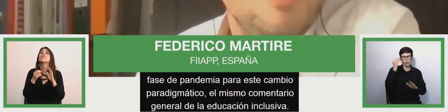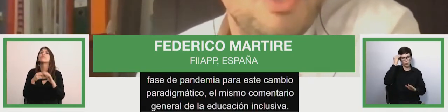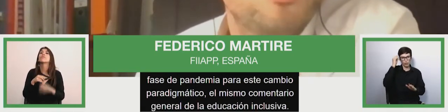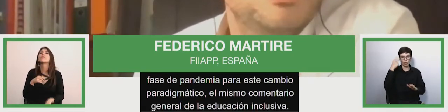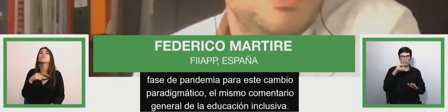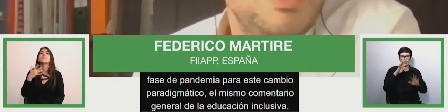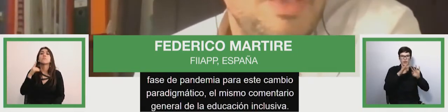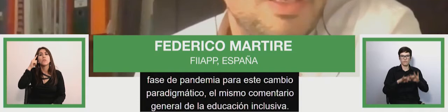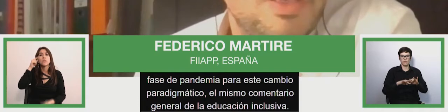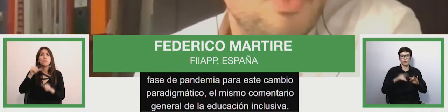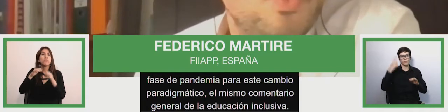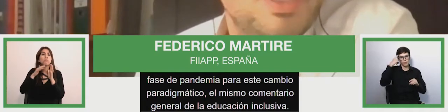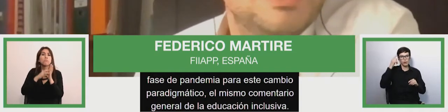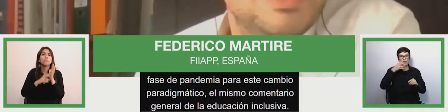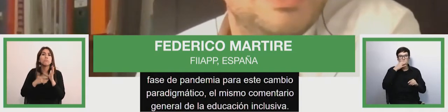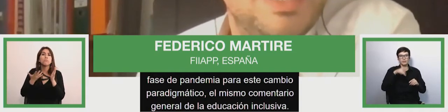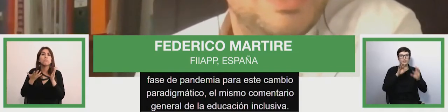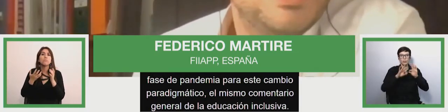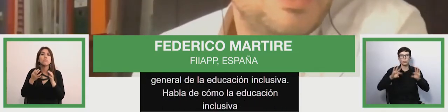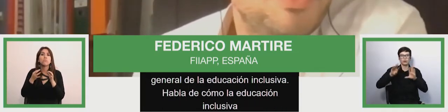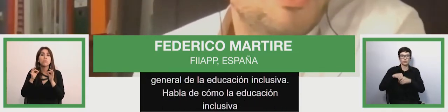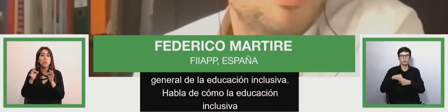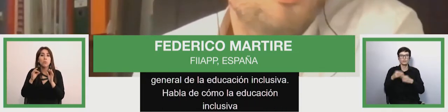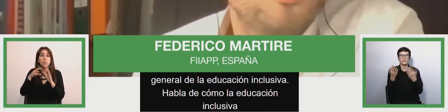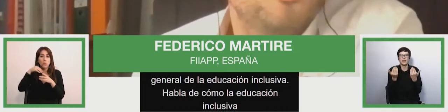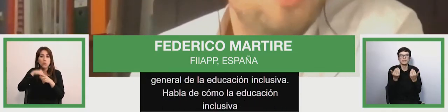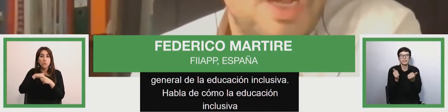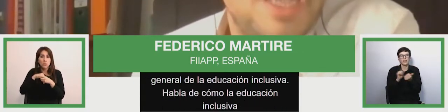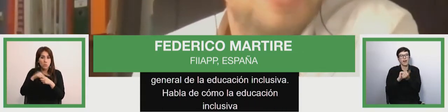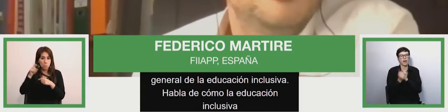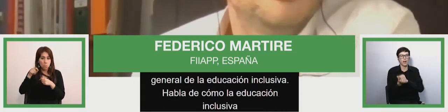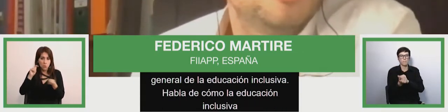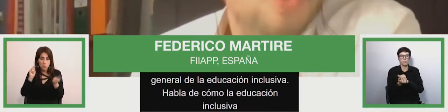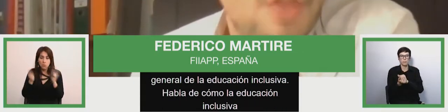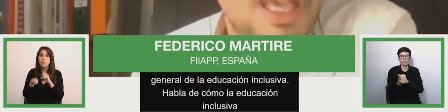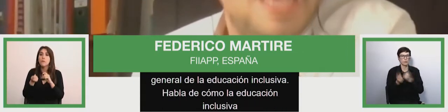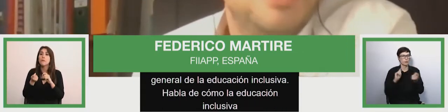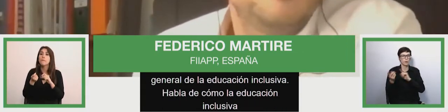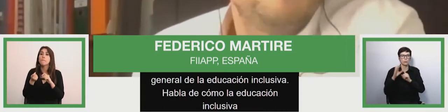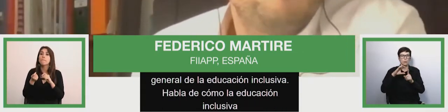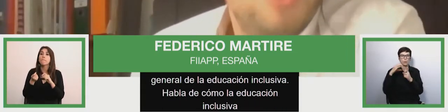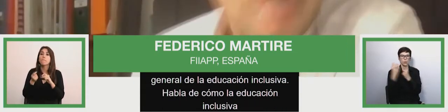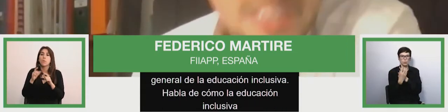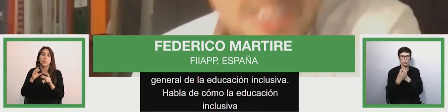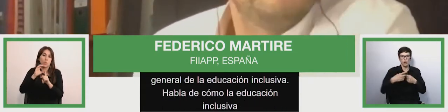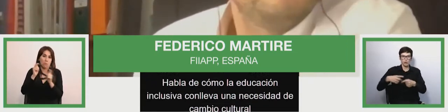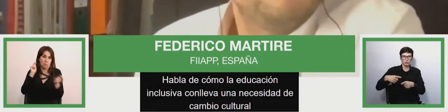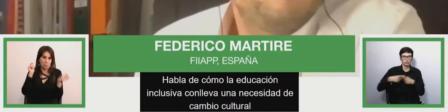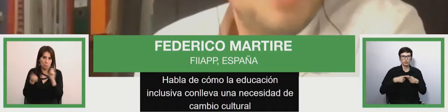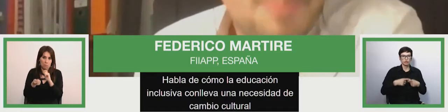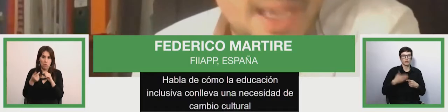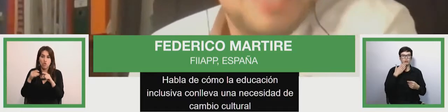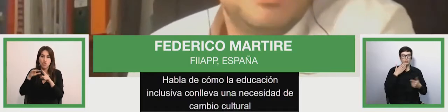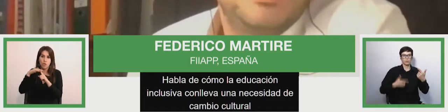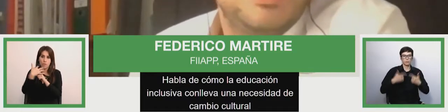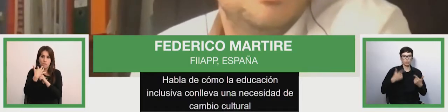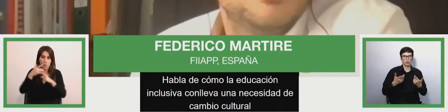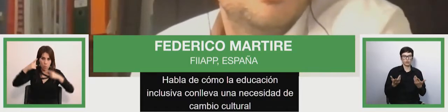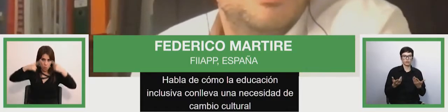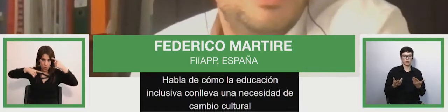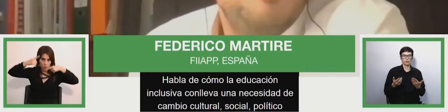inclusiva conlleve una necesidad de cambio cultural, social, político, de